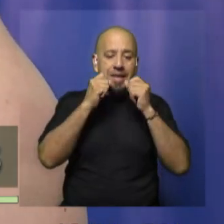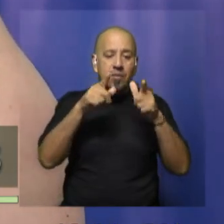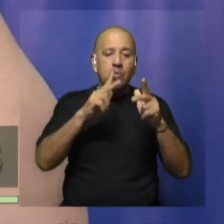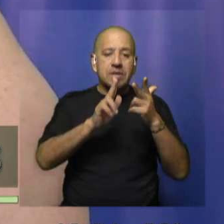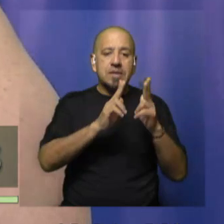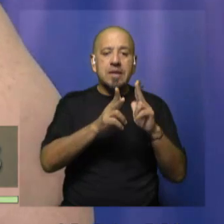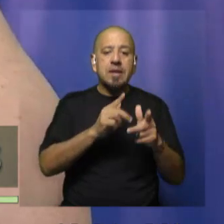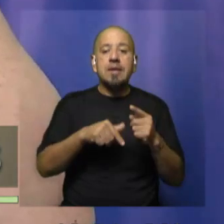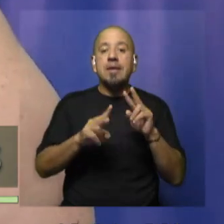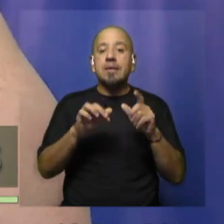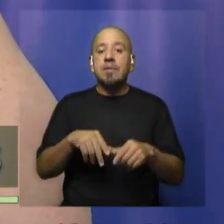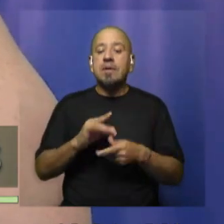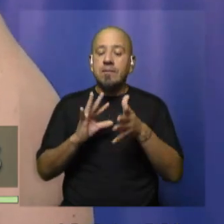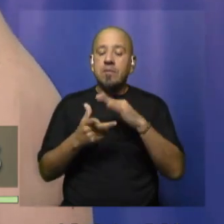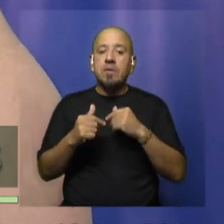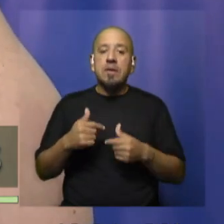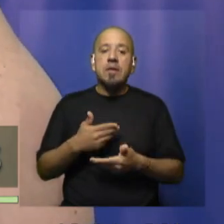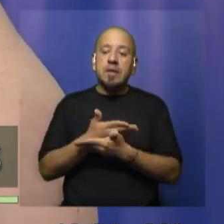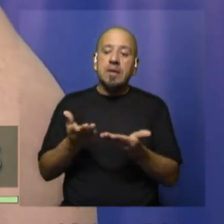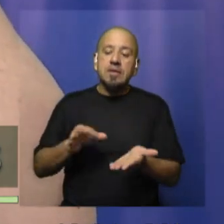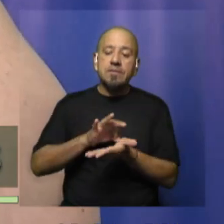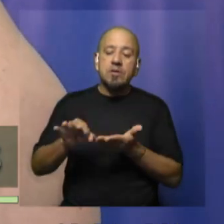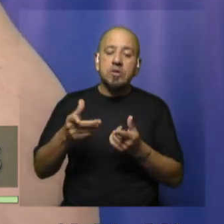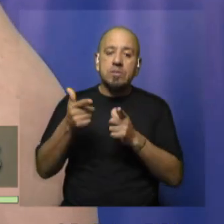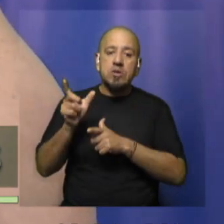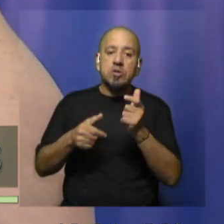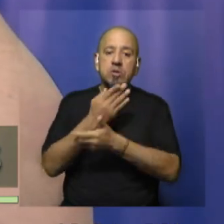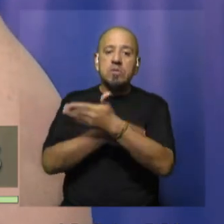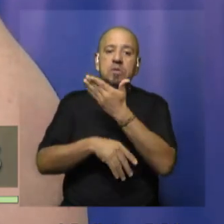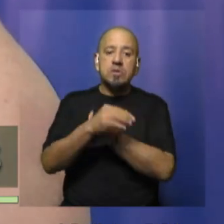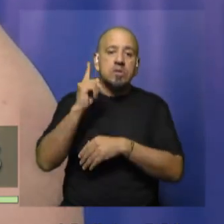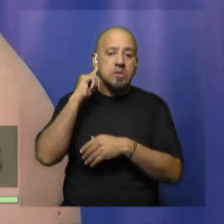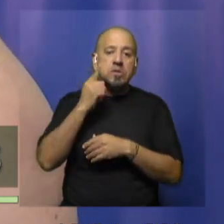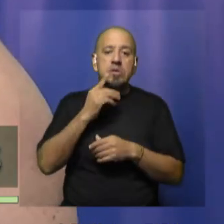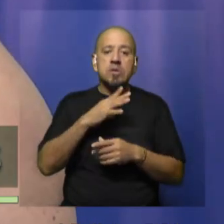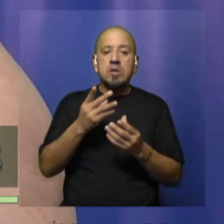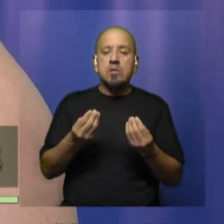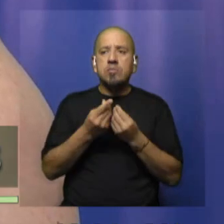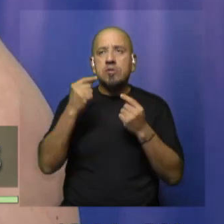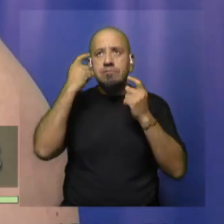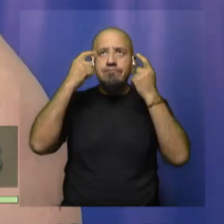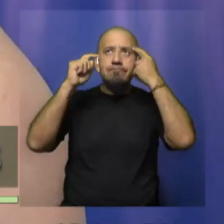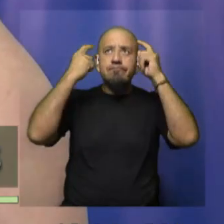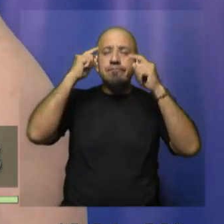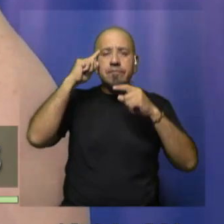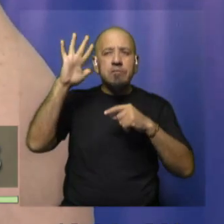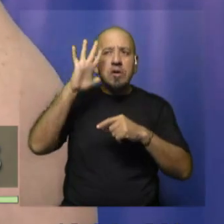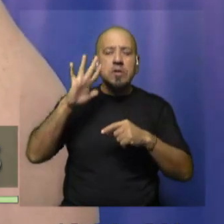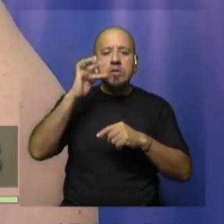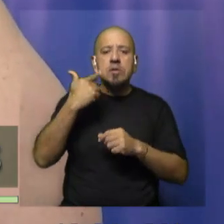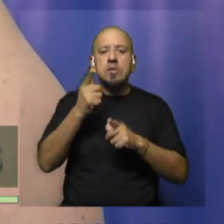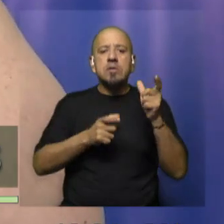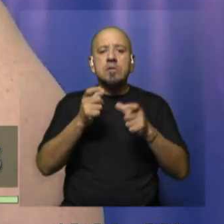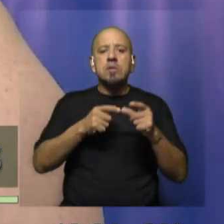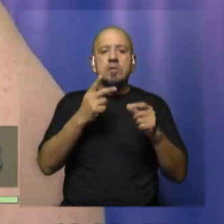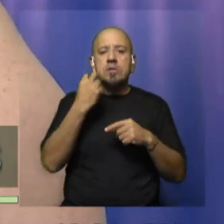en la atención de personas con discapacidad. En este caso, en discapacidad auditiva, porque hay muchos mitos y prejuicios asociados. Por ejemplo, que las personas